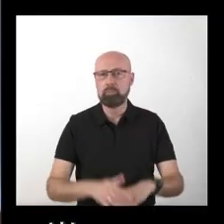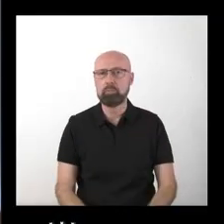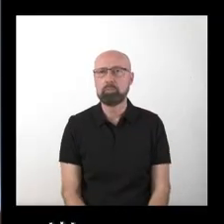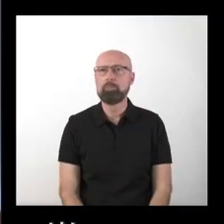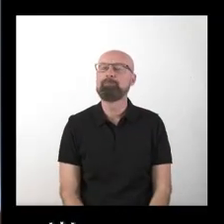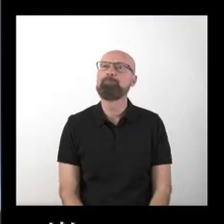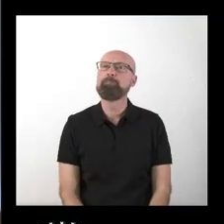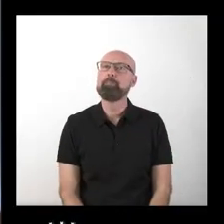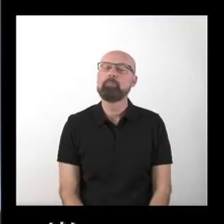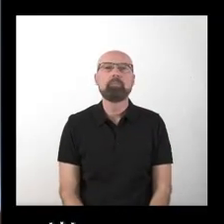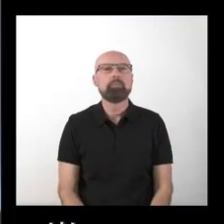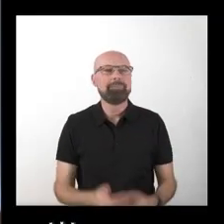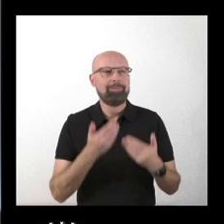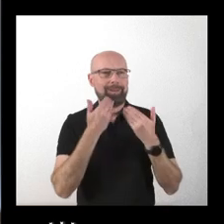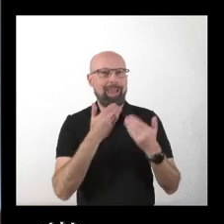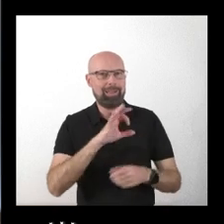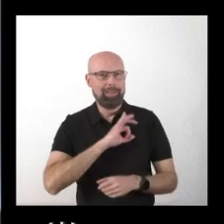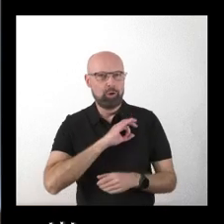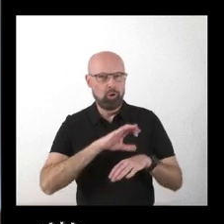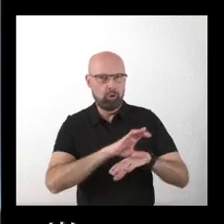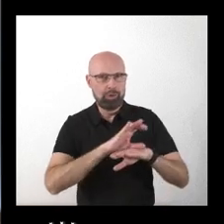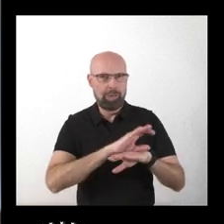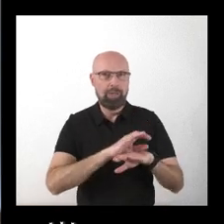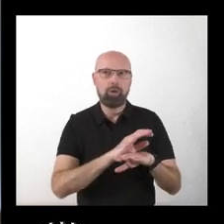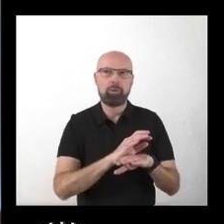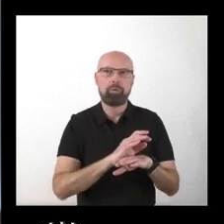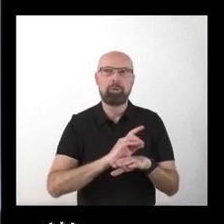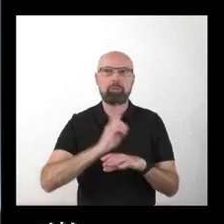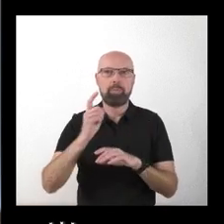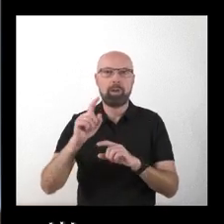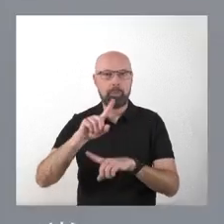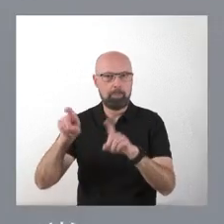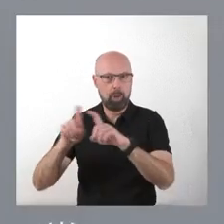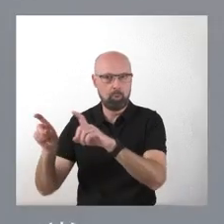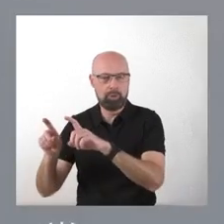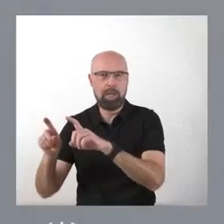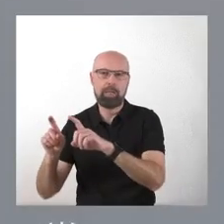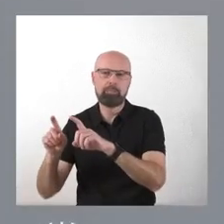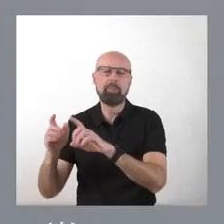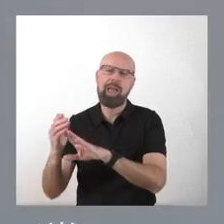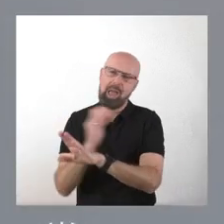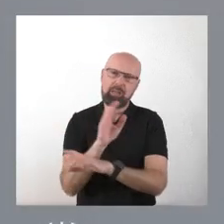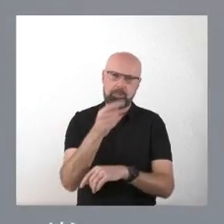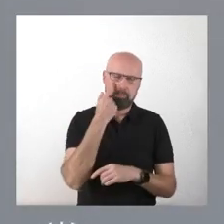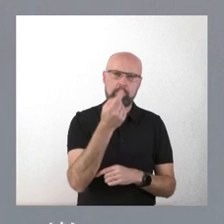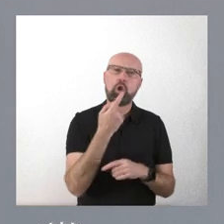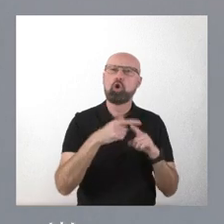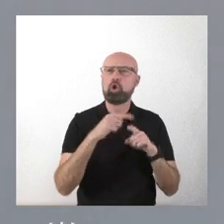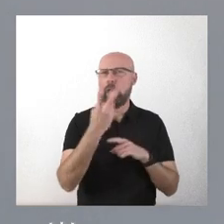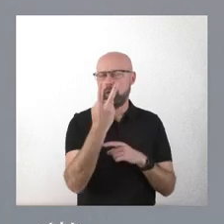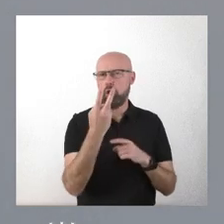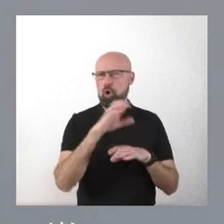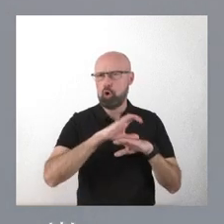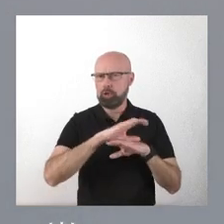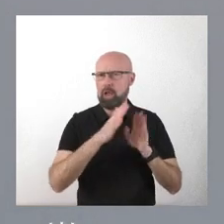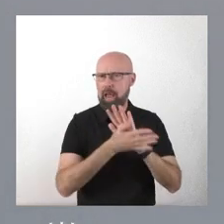Muchas gracias, consejero. Pues antes de ceder la palabra a ustedes para sus preguntas, dos cuestiones más que hemos tratado en el Consejo de Gobierno. La primera es que hemos